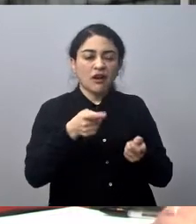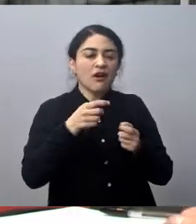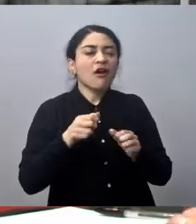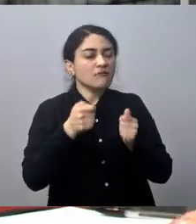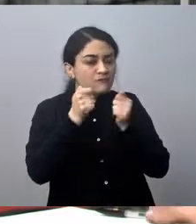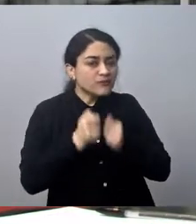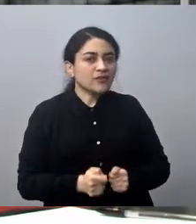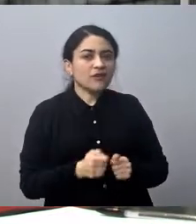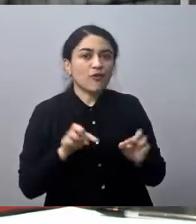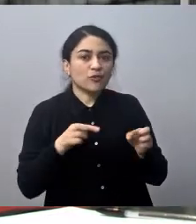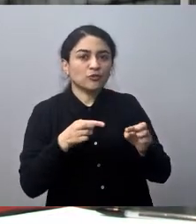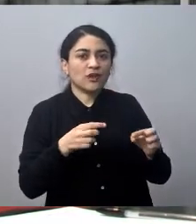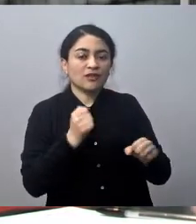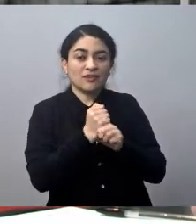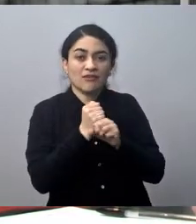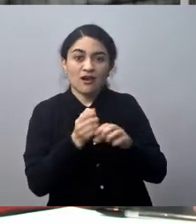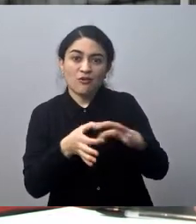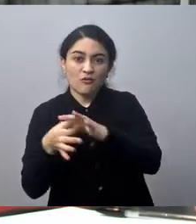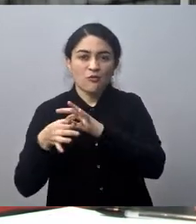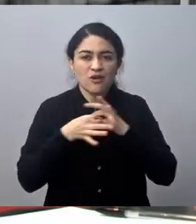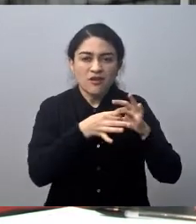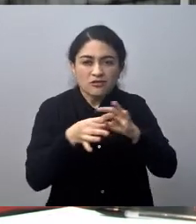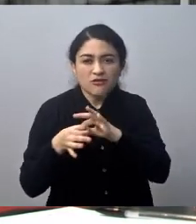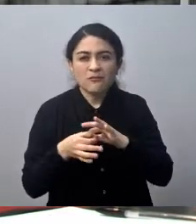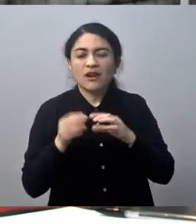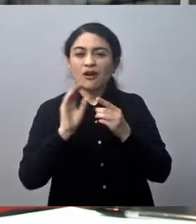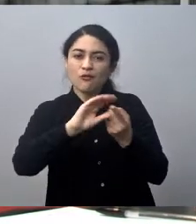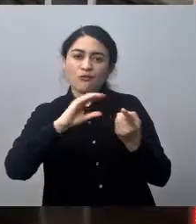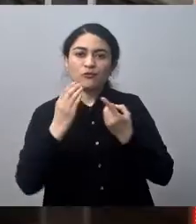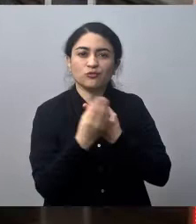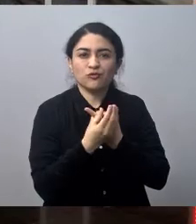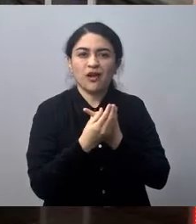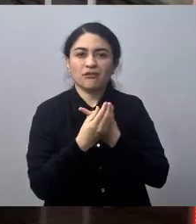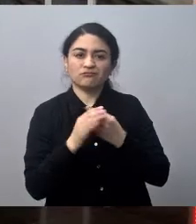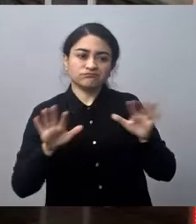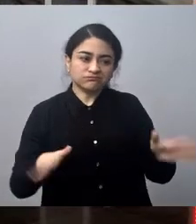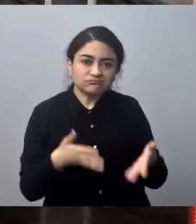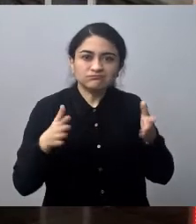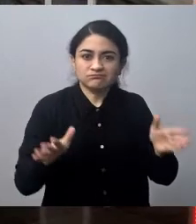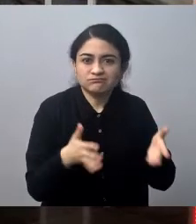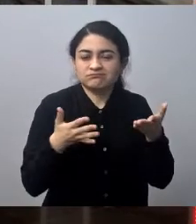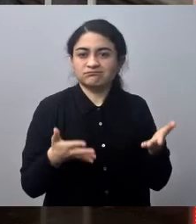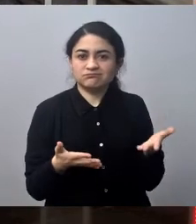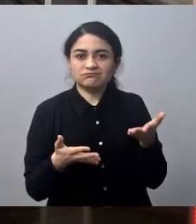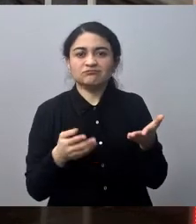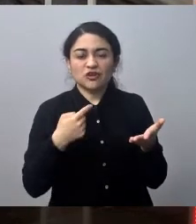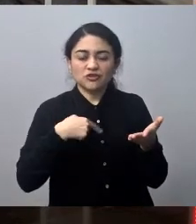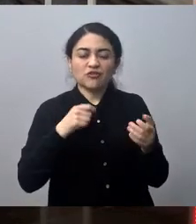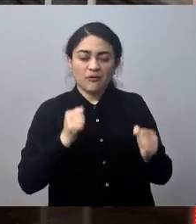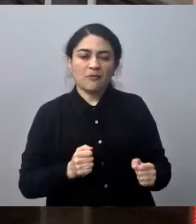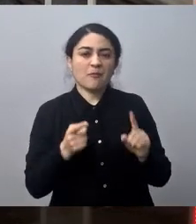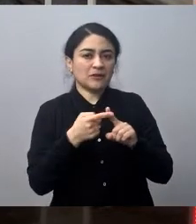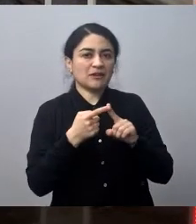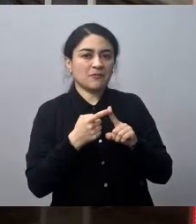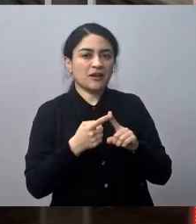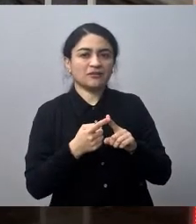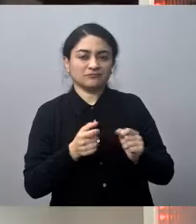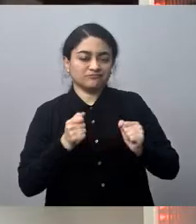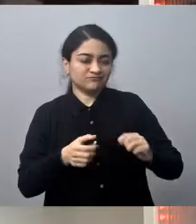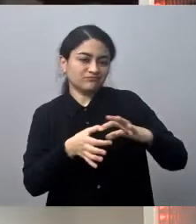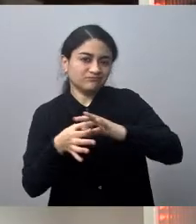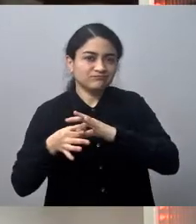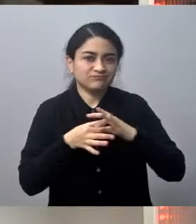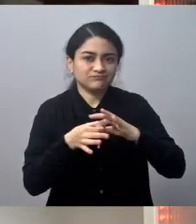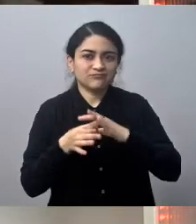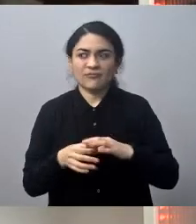trabajar unido para generar más instancias culturales, creo que nos vamos a sumar con mucha fuerza. Un buen detalle